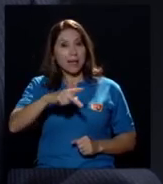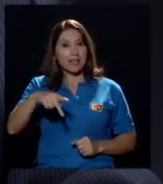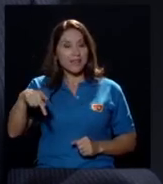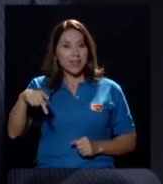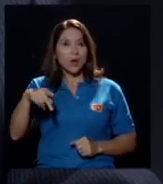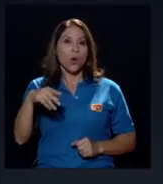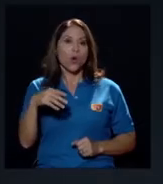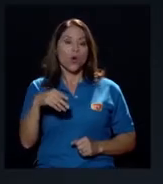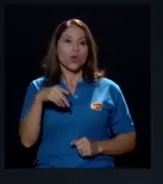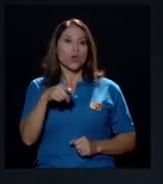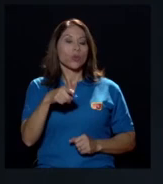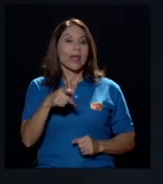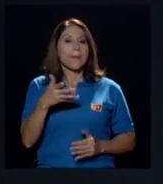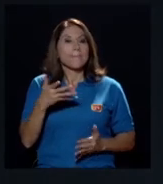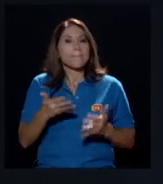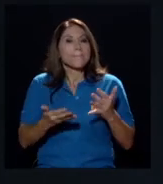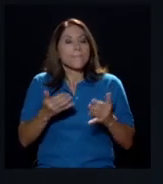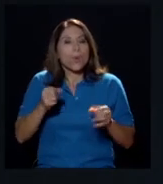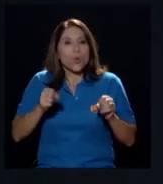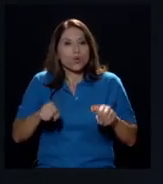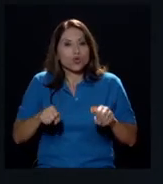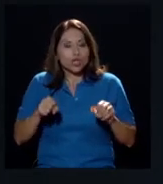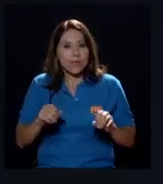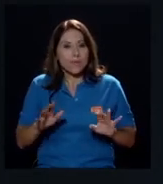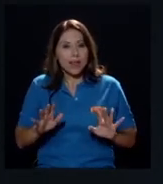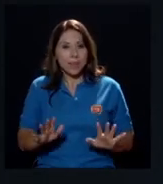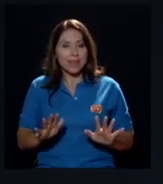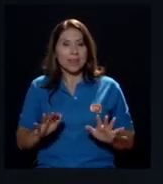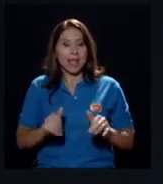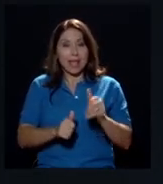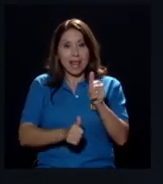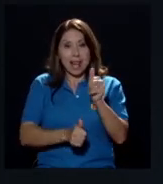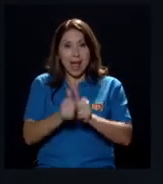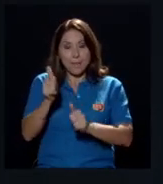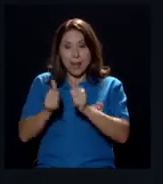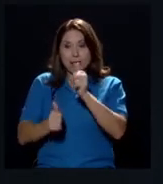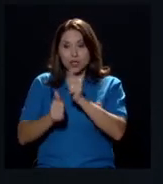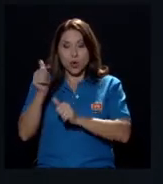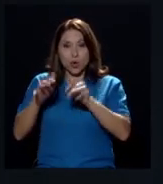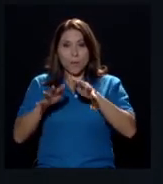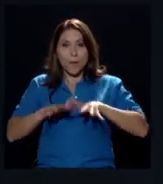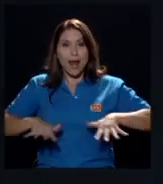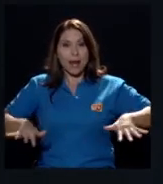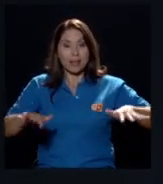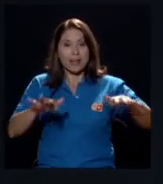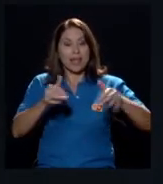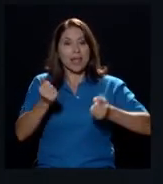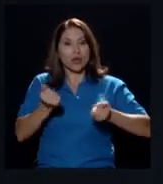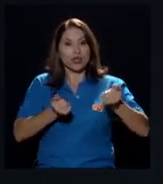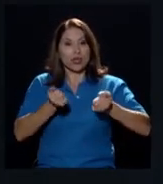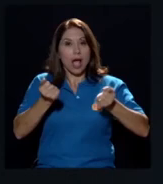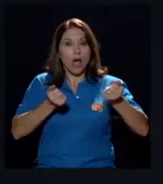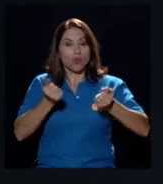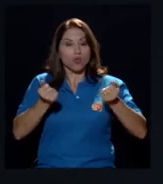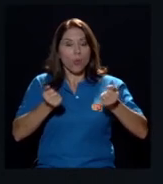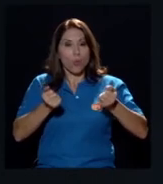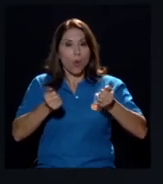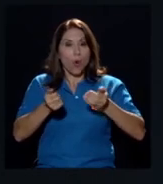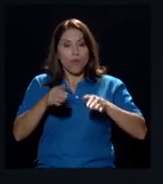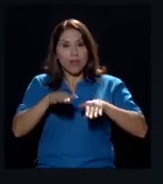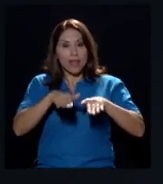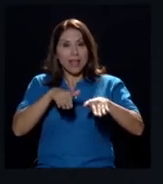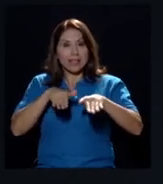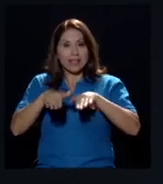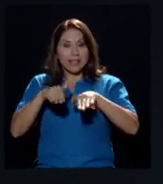posiblemente la mayor parte de los automóviles de consumo doméstico en